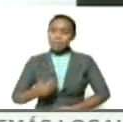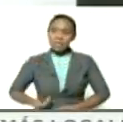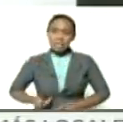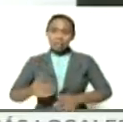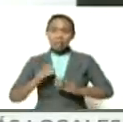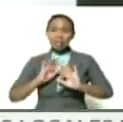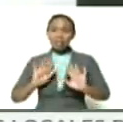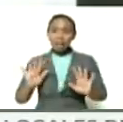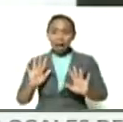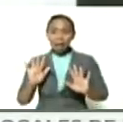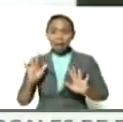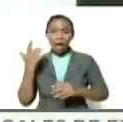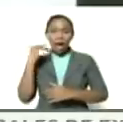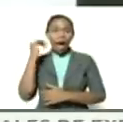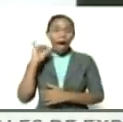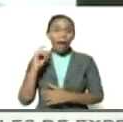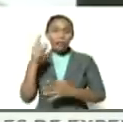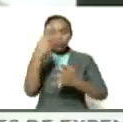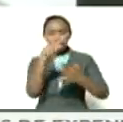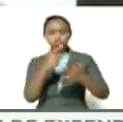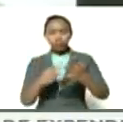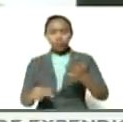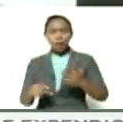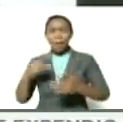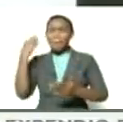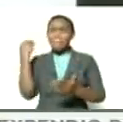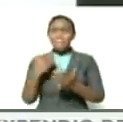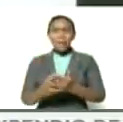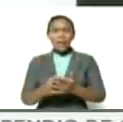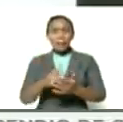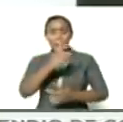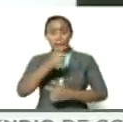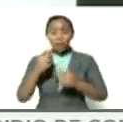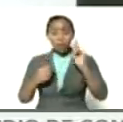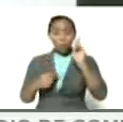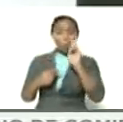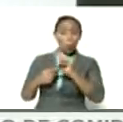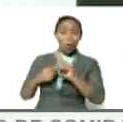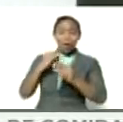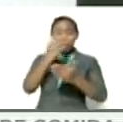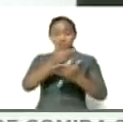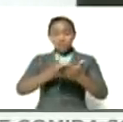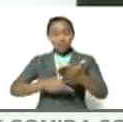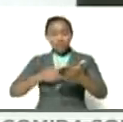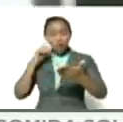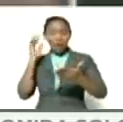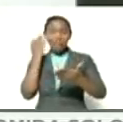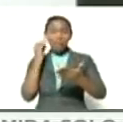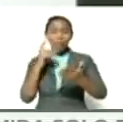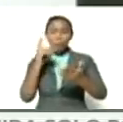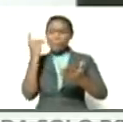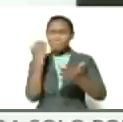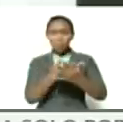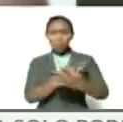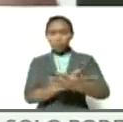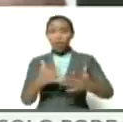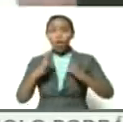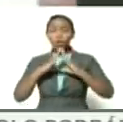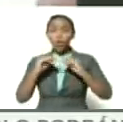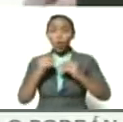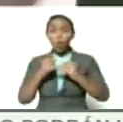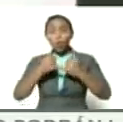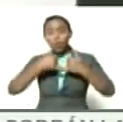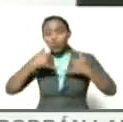ya hay varias miles de personas unidas, por lo que estoy viendo en los reportes de Facebook, en Zoom. Así que somos todo huido